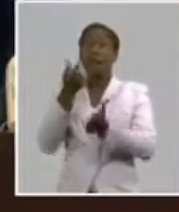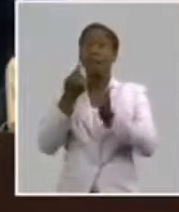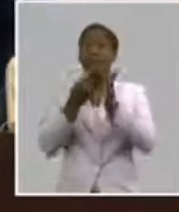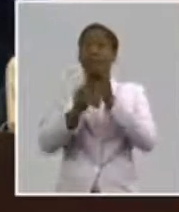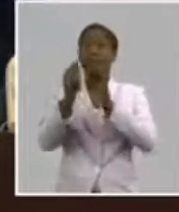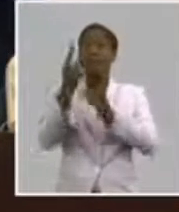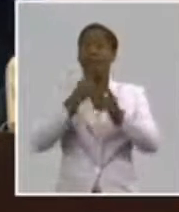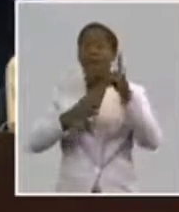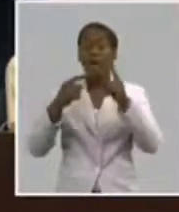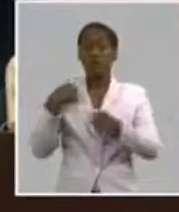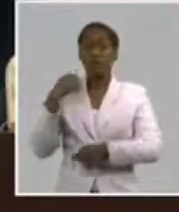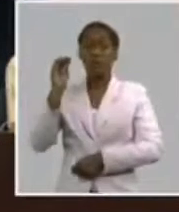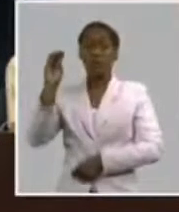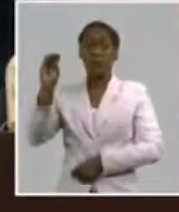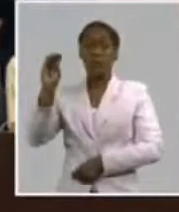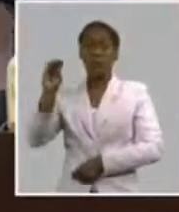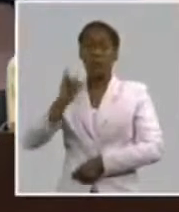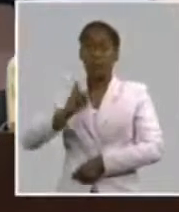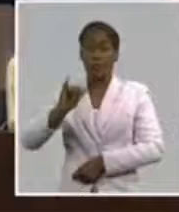como cuadro.